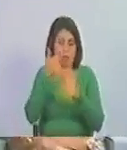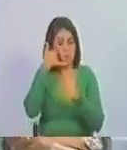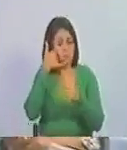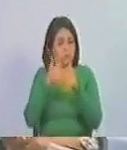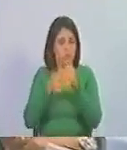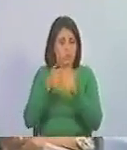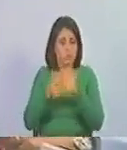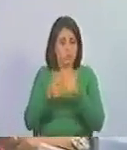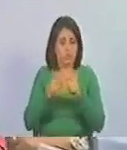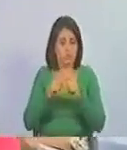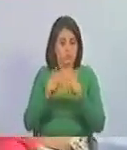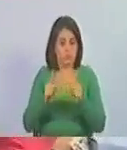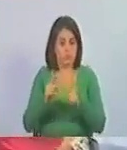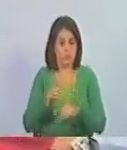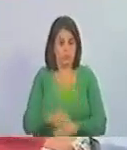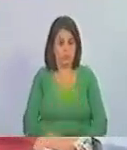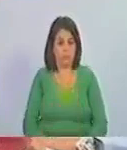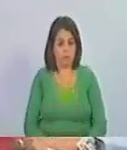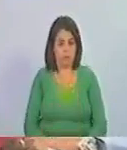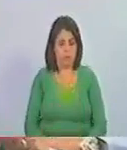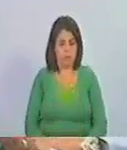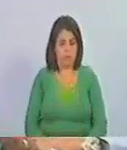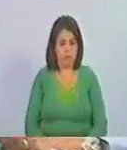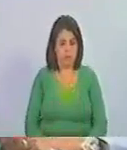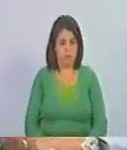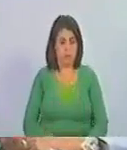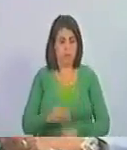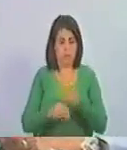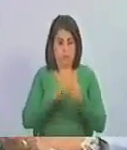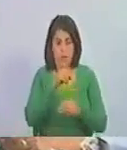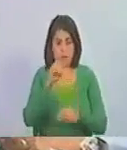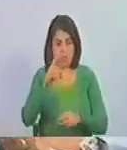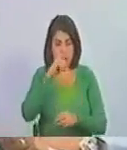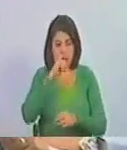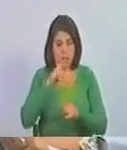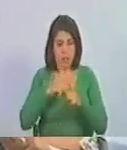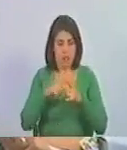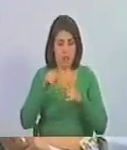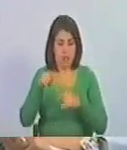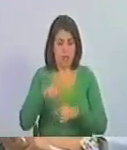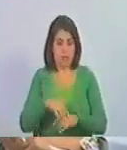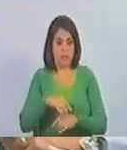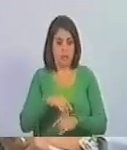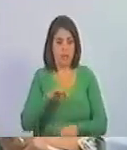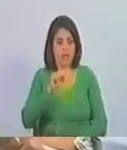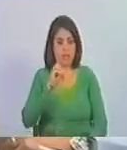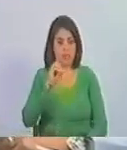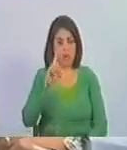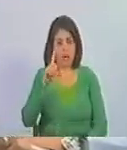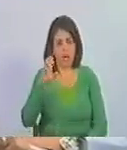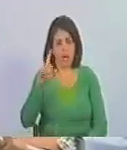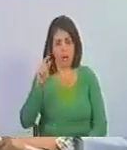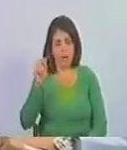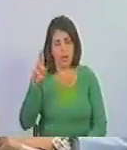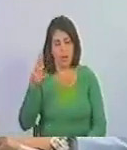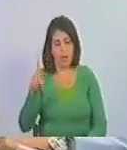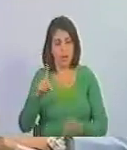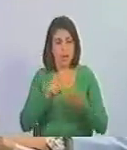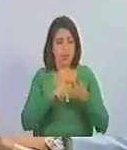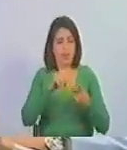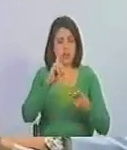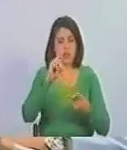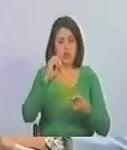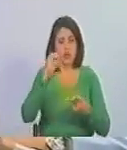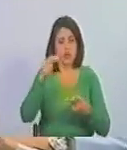al Quijote a cien años de ser heredada, a doña Bárbara, es el teléfono.